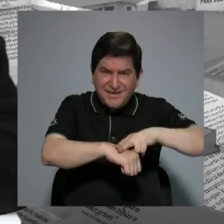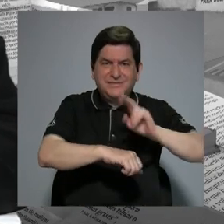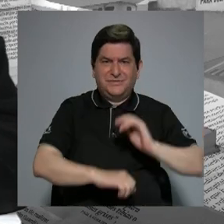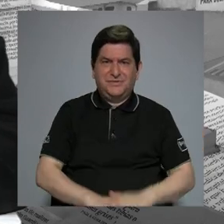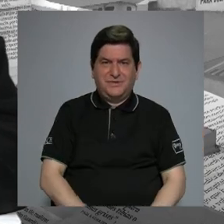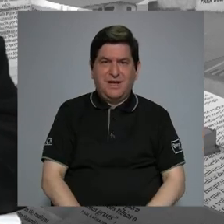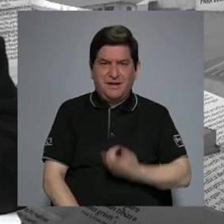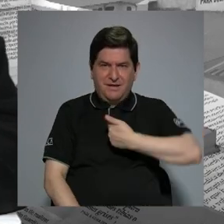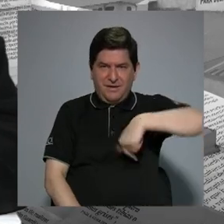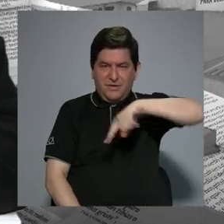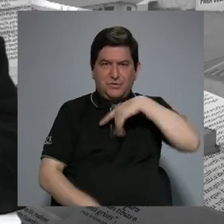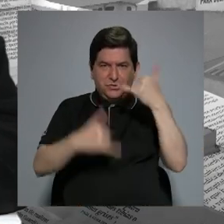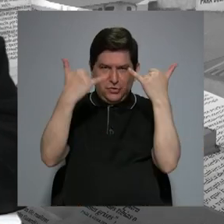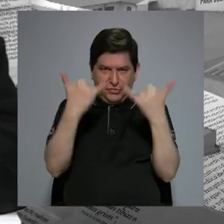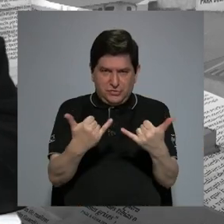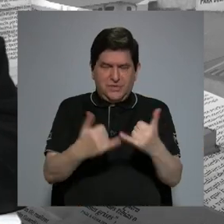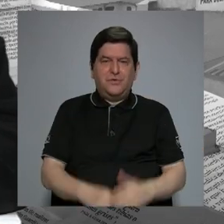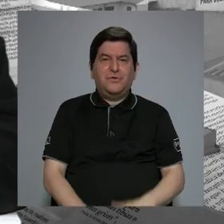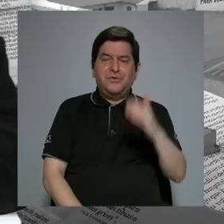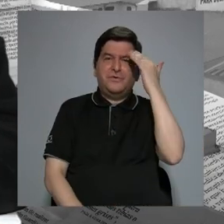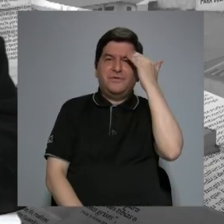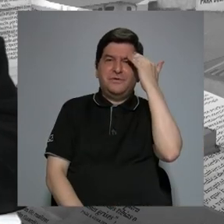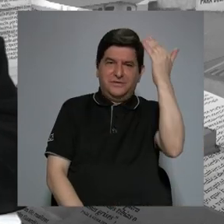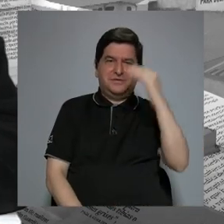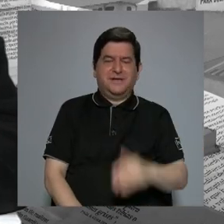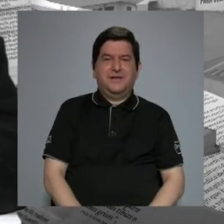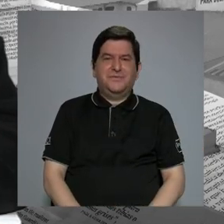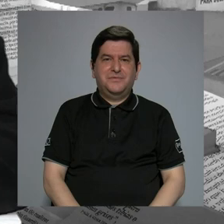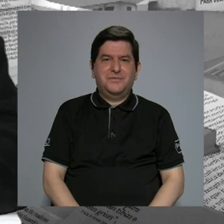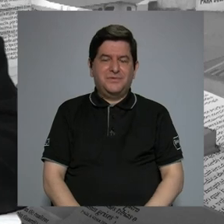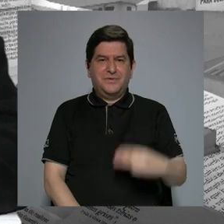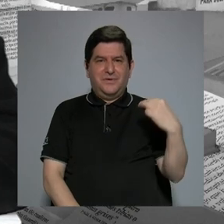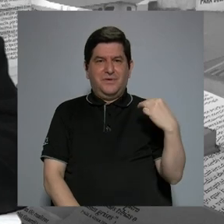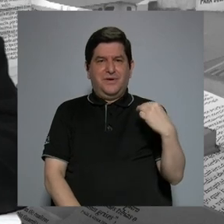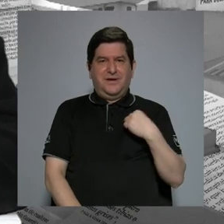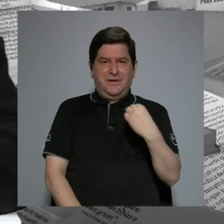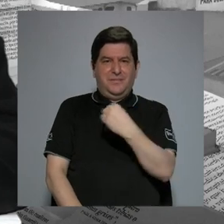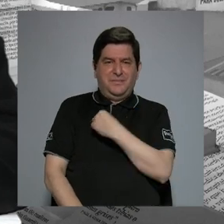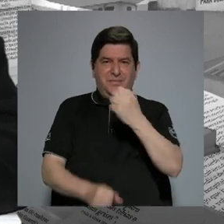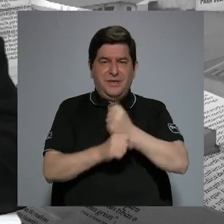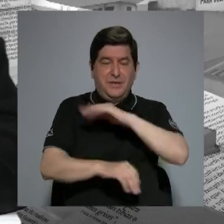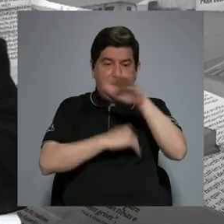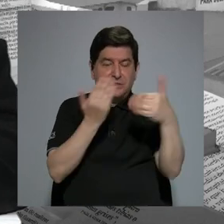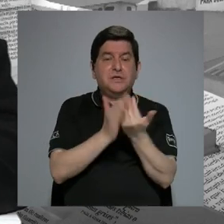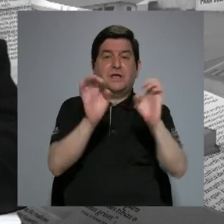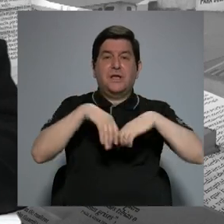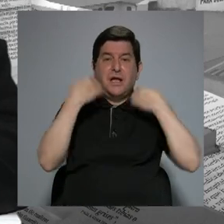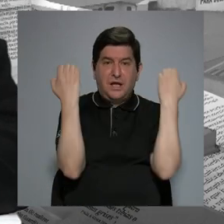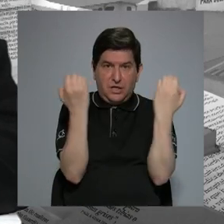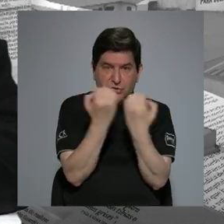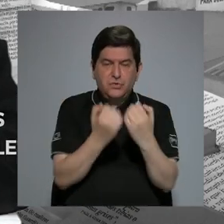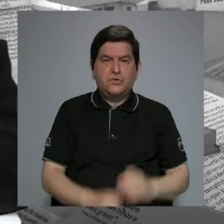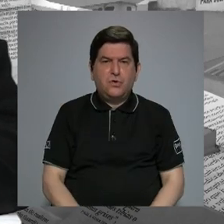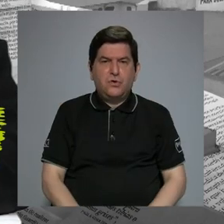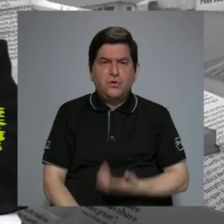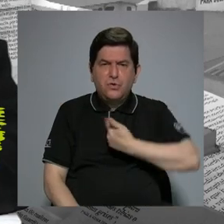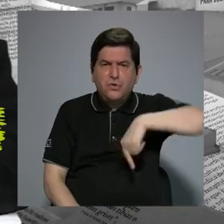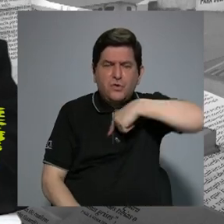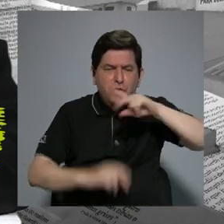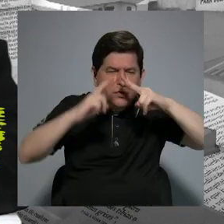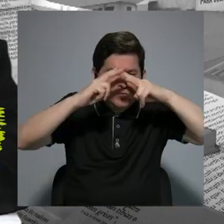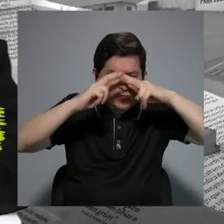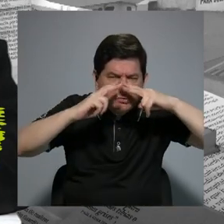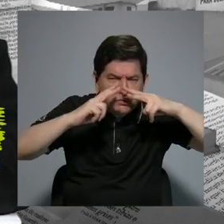Nosotros estamos ahorita, y quiero enviarle un saludo al Ministerio de Trabajo y a todo su equipo, que estamos haciendo un análisis